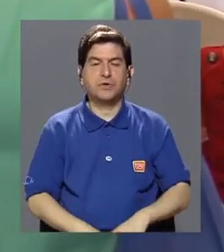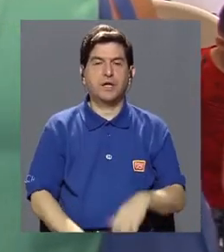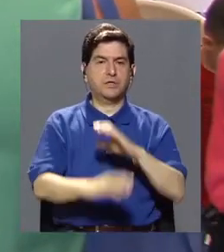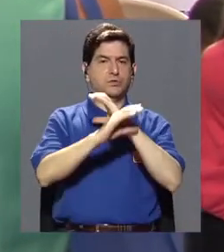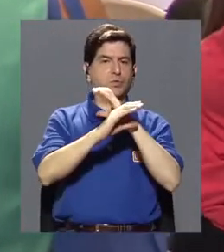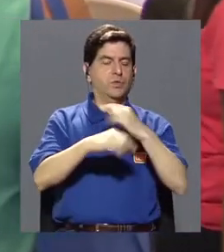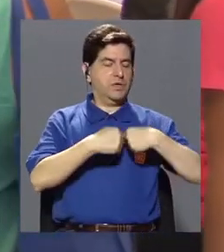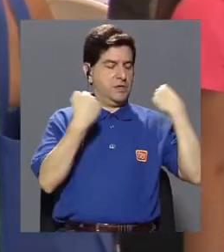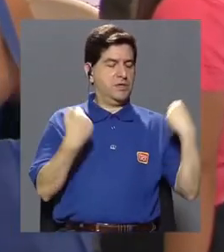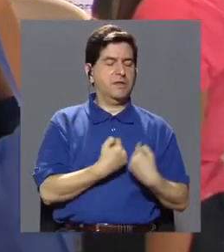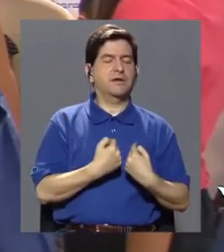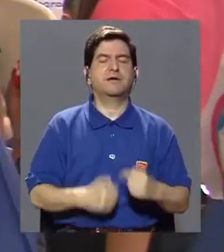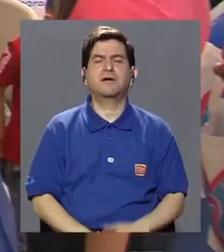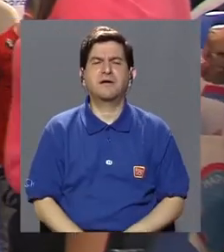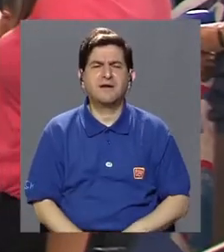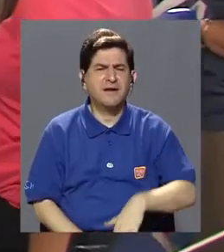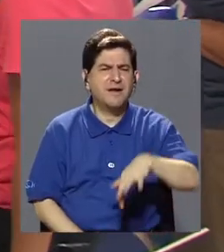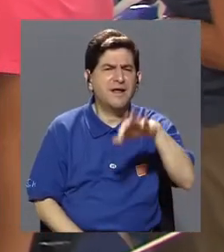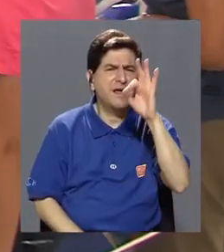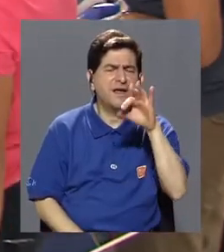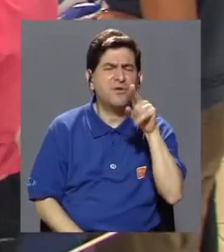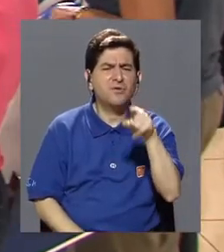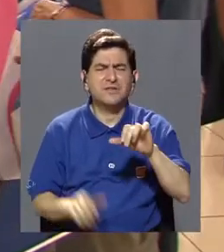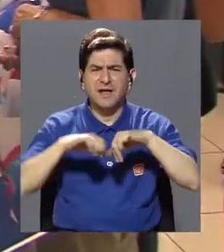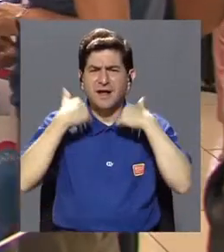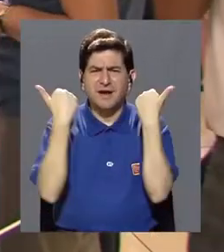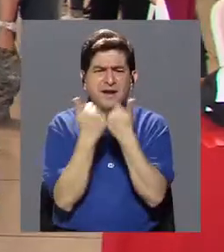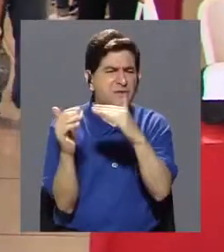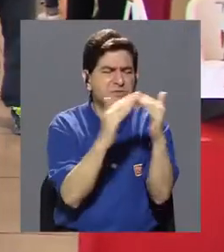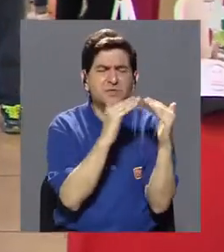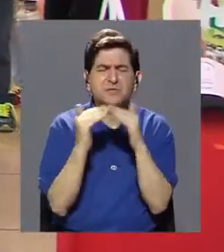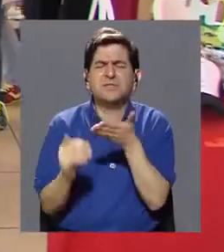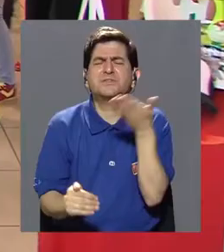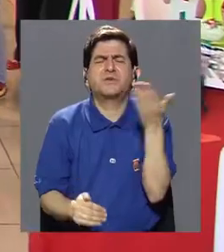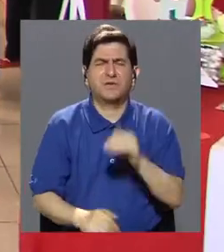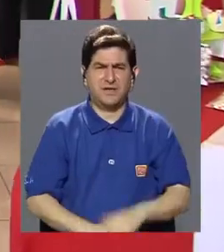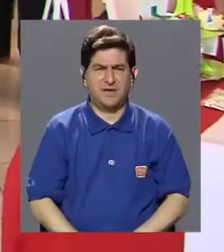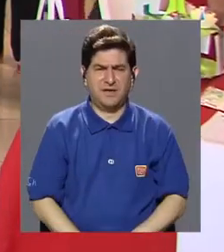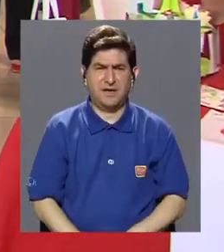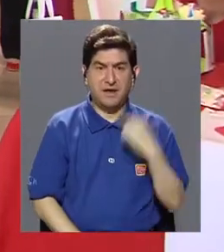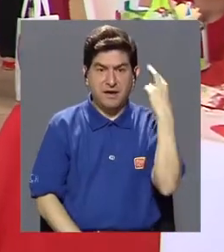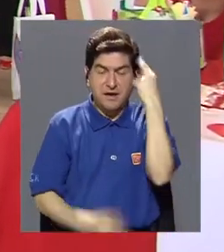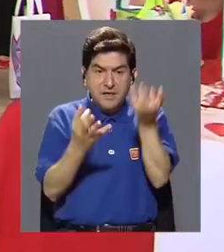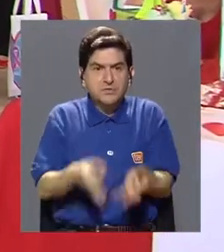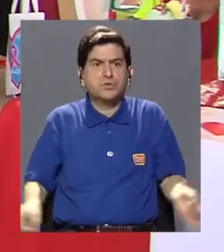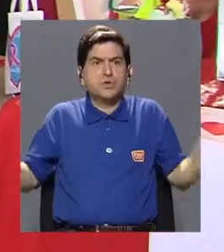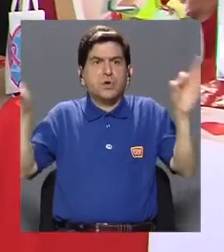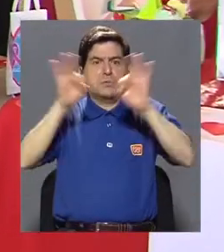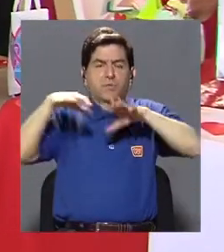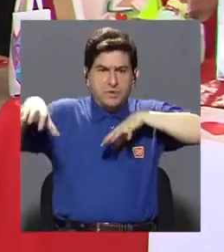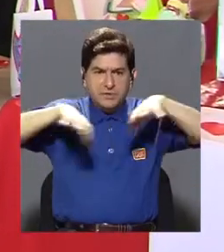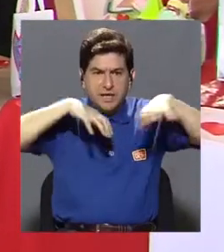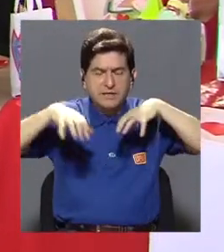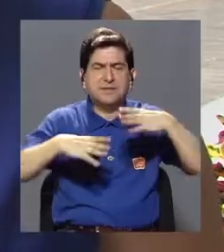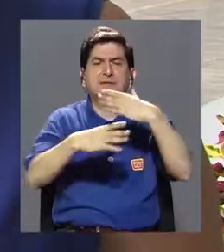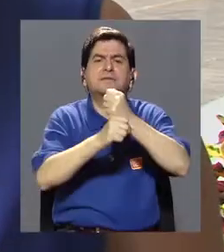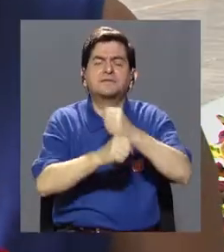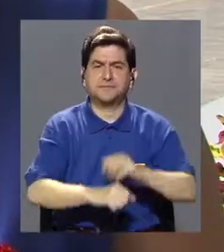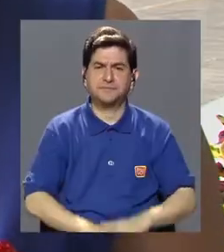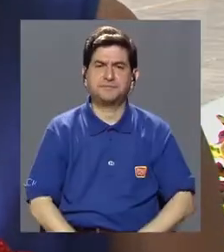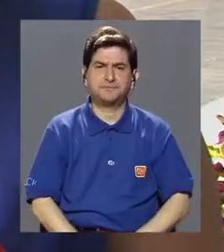corazón. ¿Qué ha visto azucar en nuestra población? Por lo cual es importante hacer actividades de este tipo. Bueno,